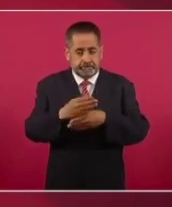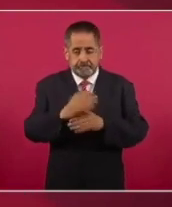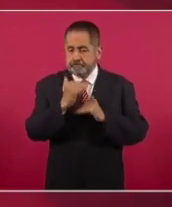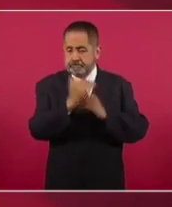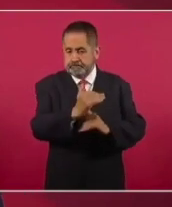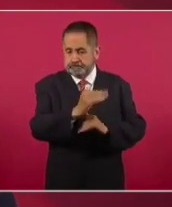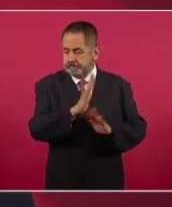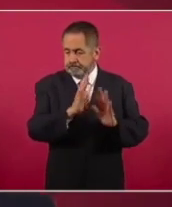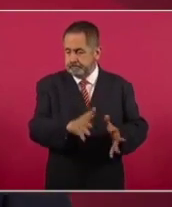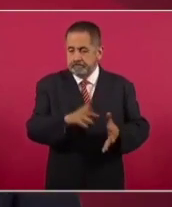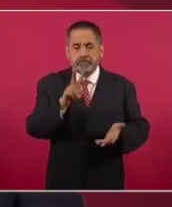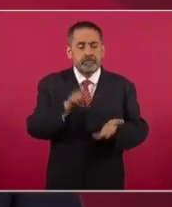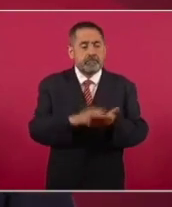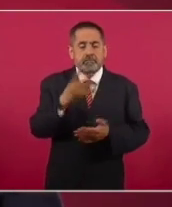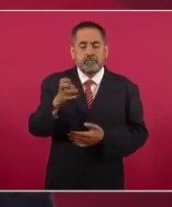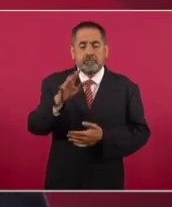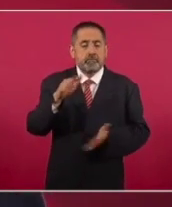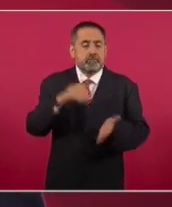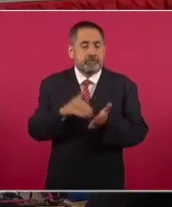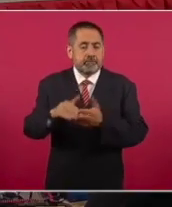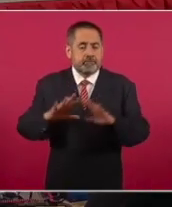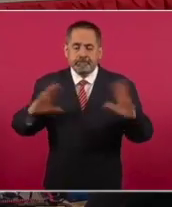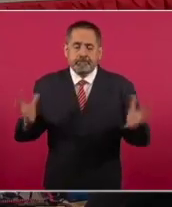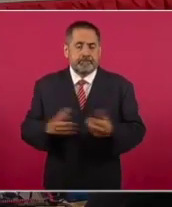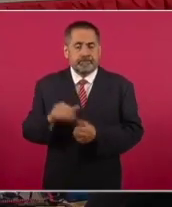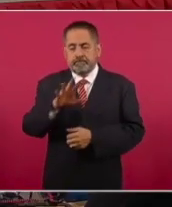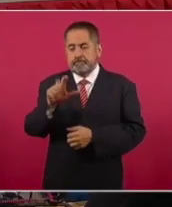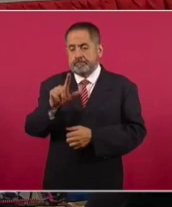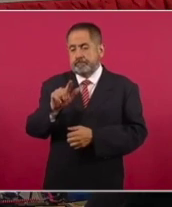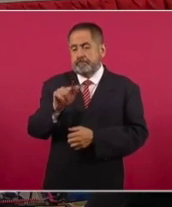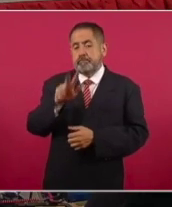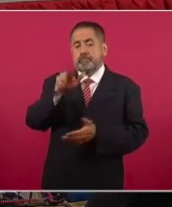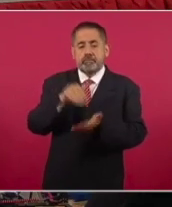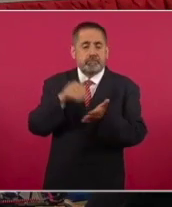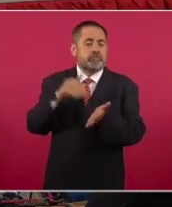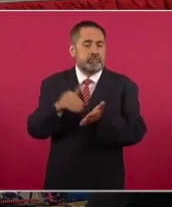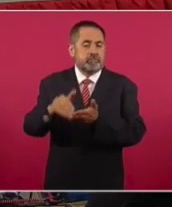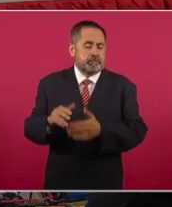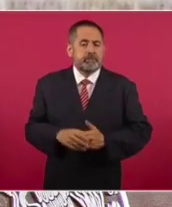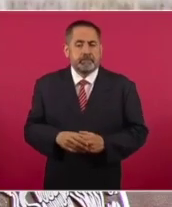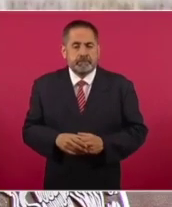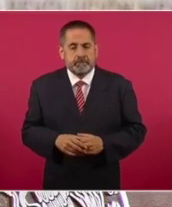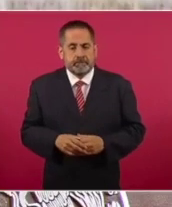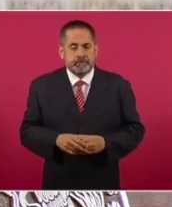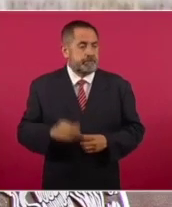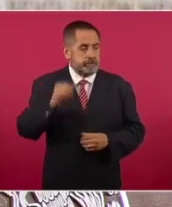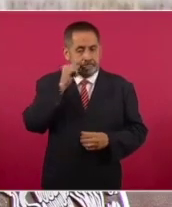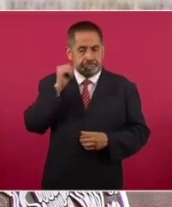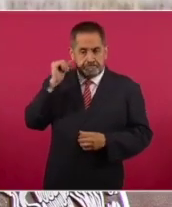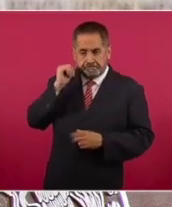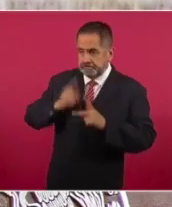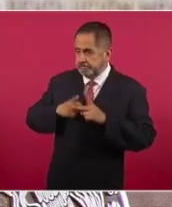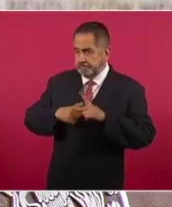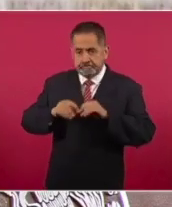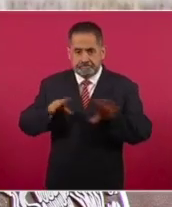millones, en total 574 mil millones. Ayer actualizamos, para quienes están